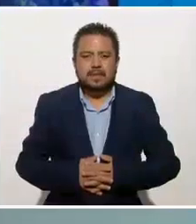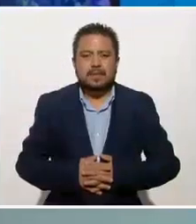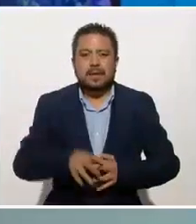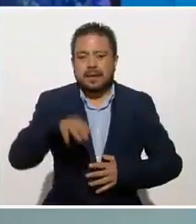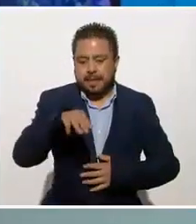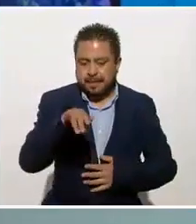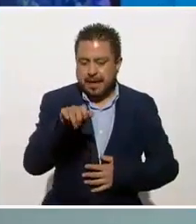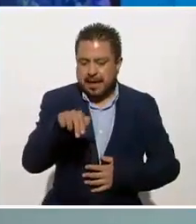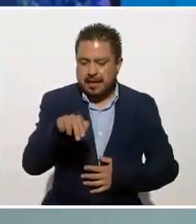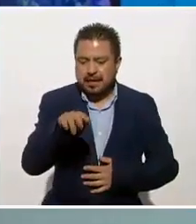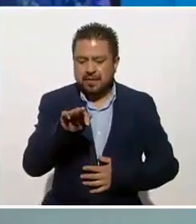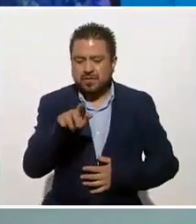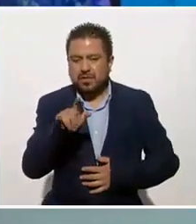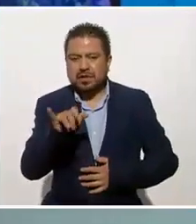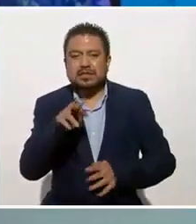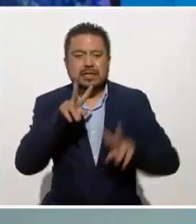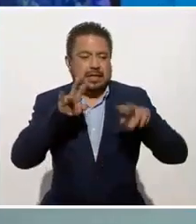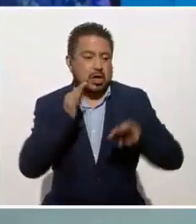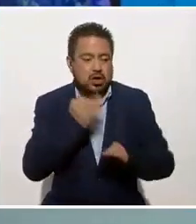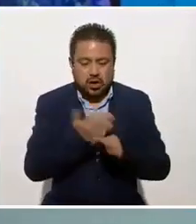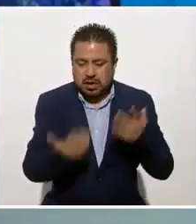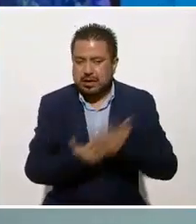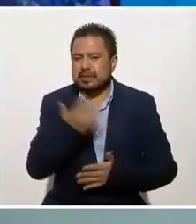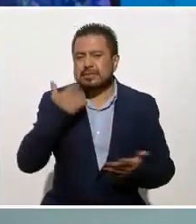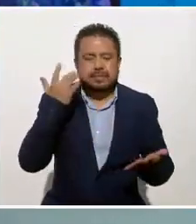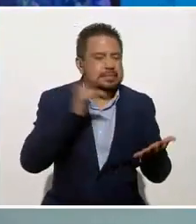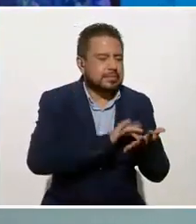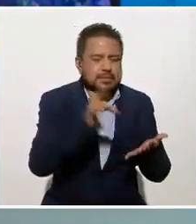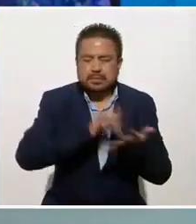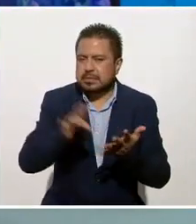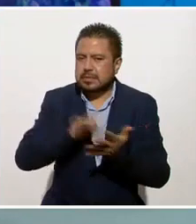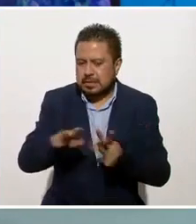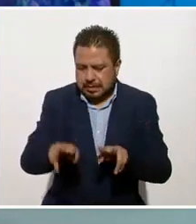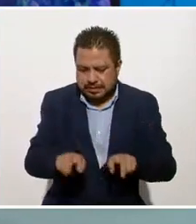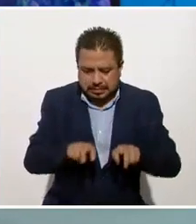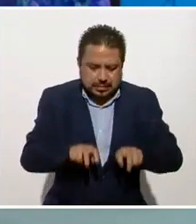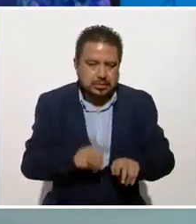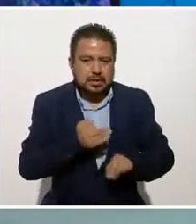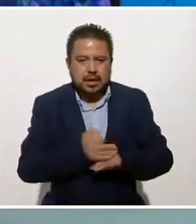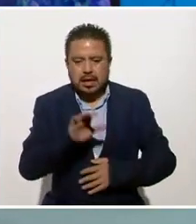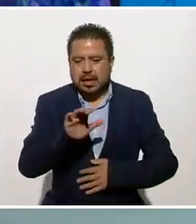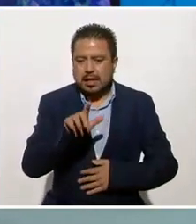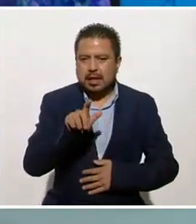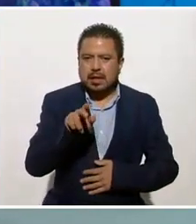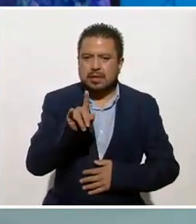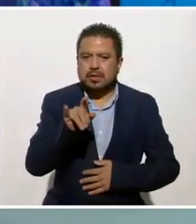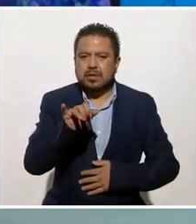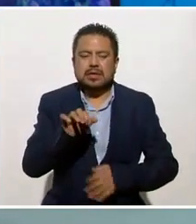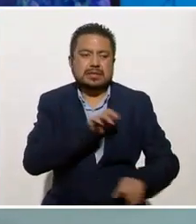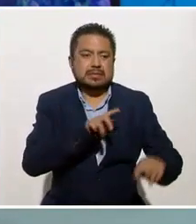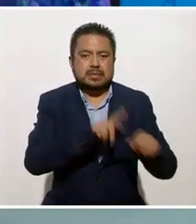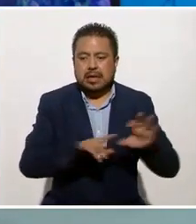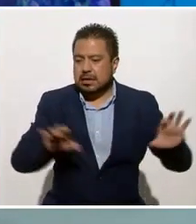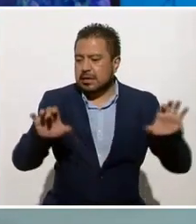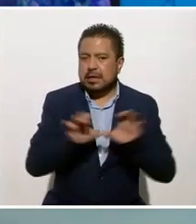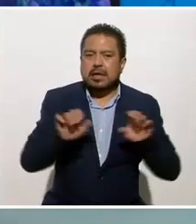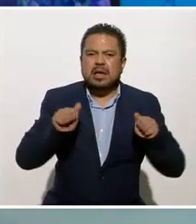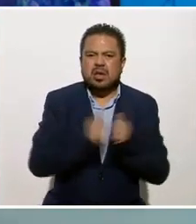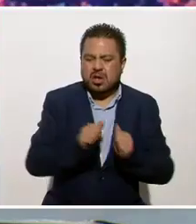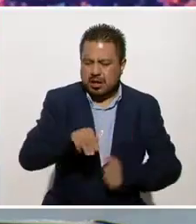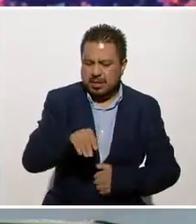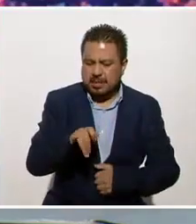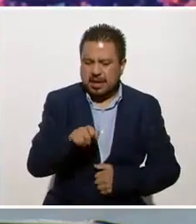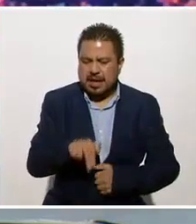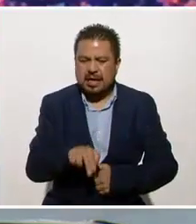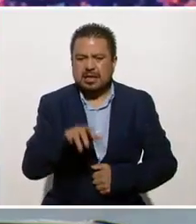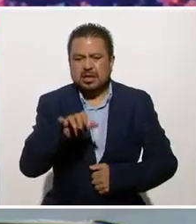Mindfulness, nuestro tema esta mañana y le queremos agradecer su presencia a Claudia Muñoz, especialista certificada en Mindfulness